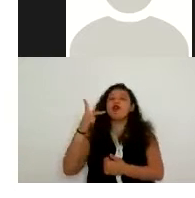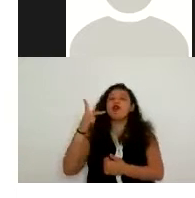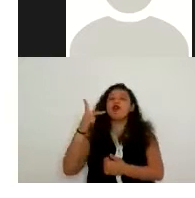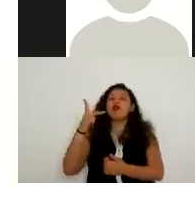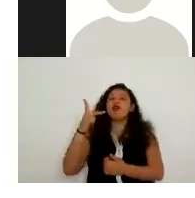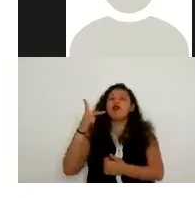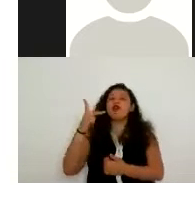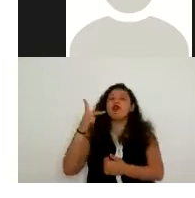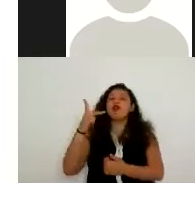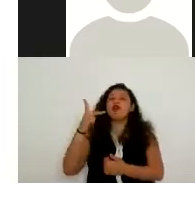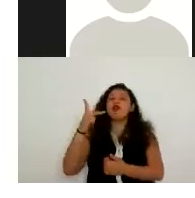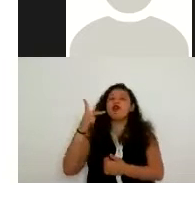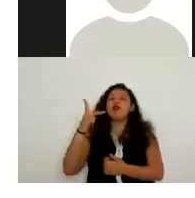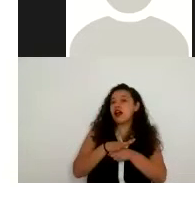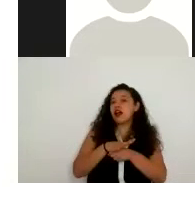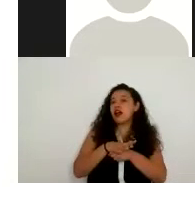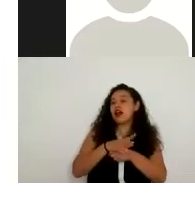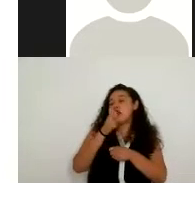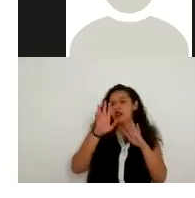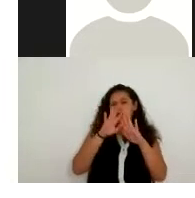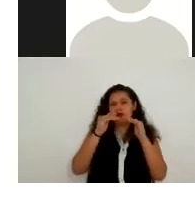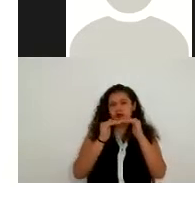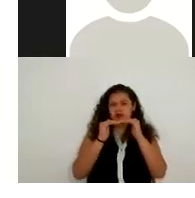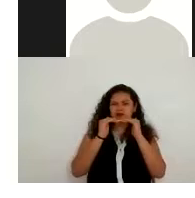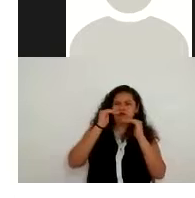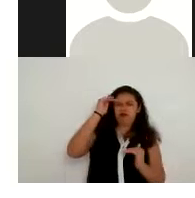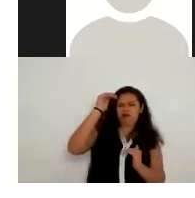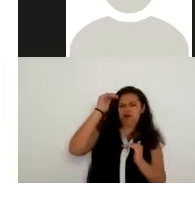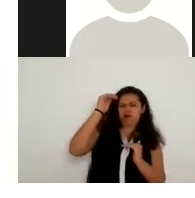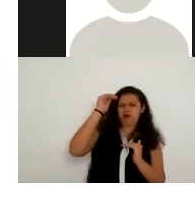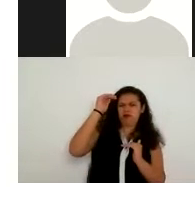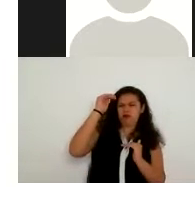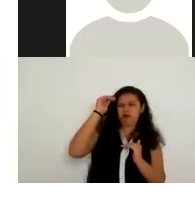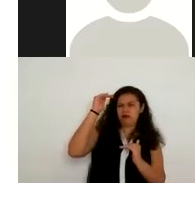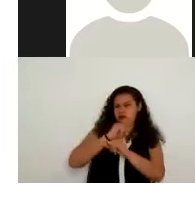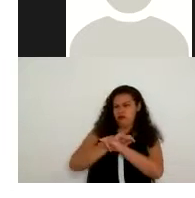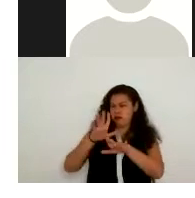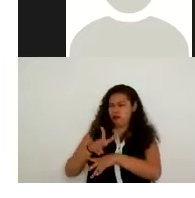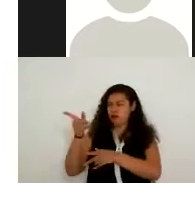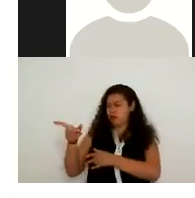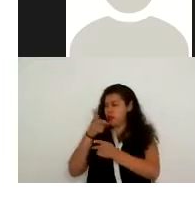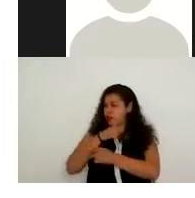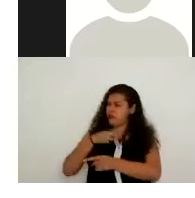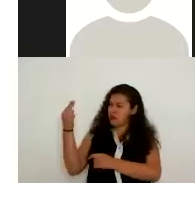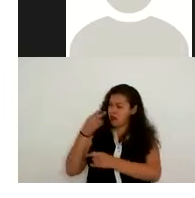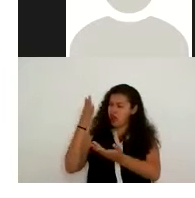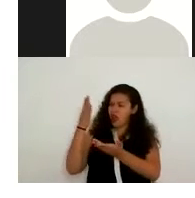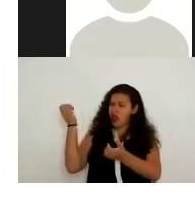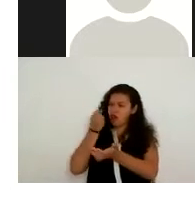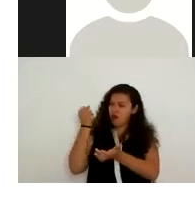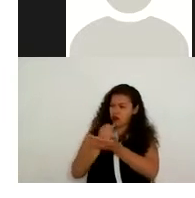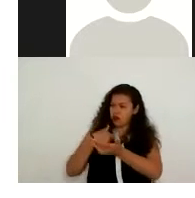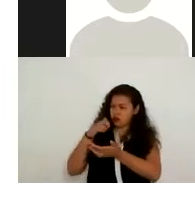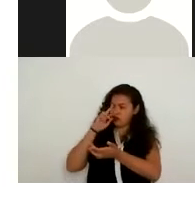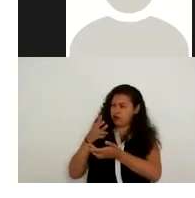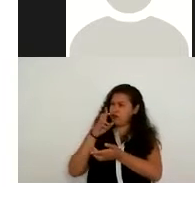sería desproporcional al estar solicitando un dato que no es necesario para el cumplimiento de ese objeto no sé si me ocurre en algún